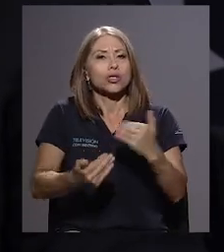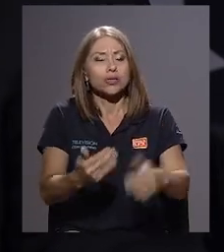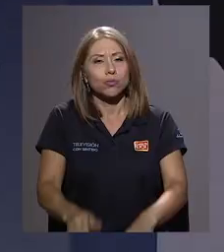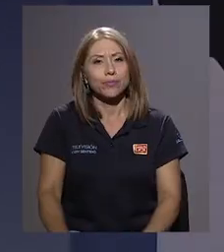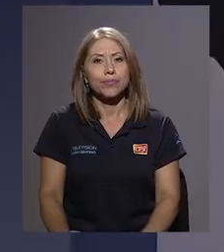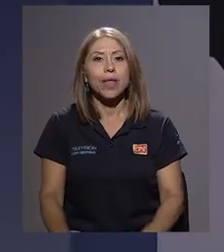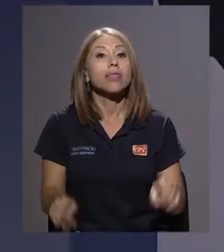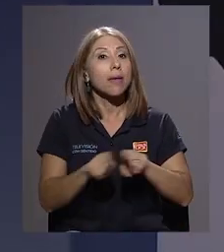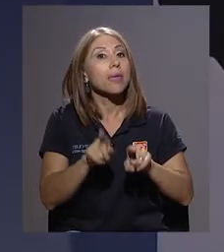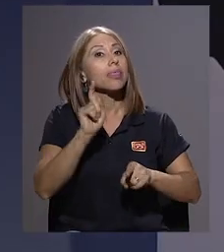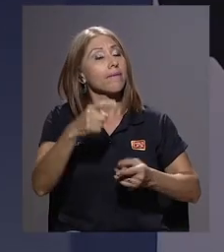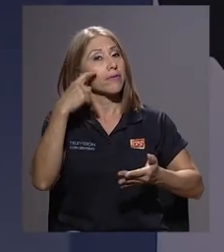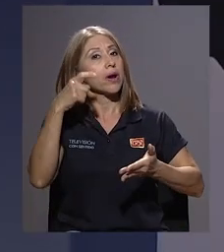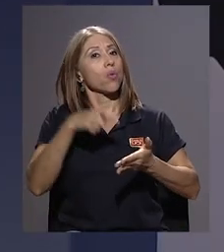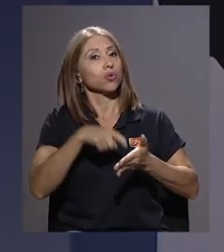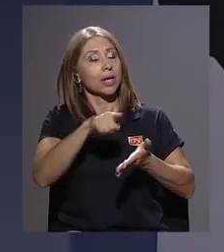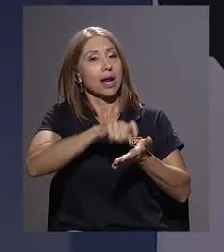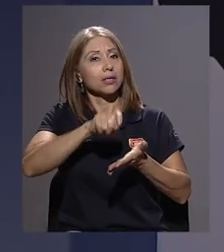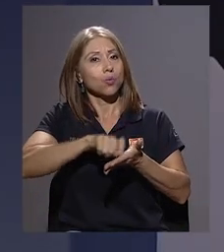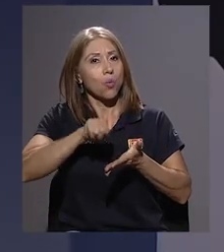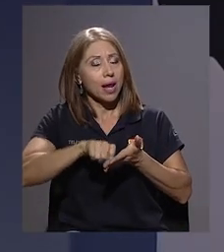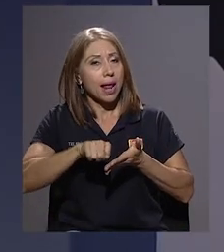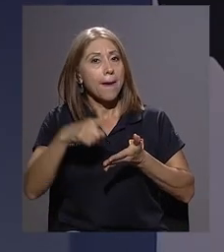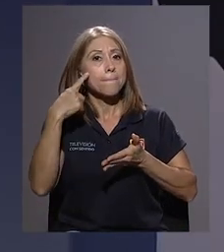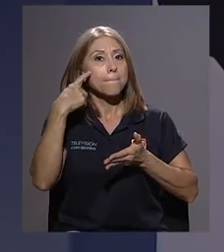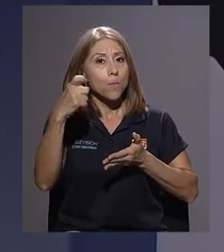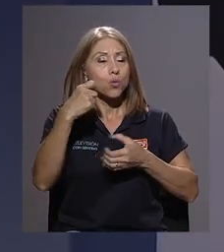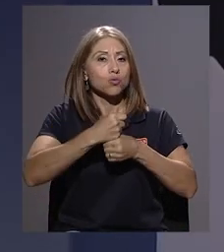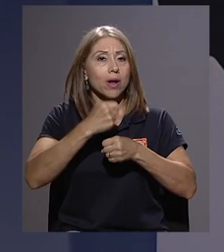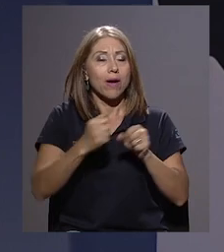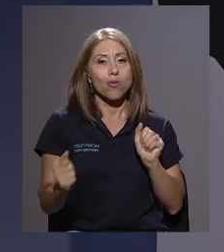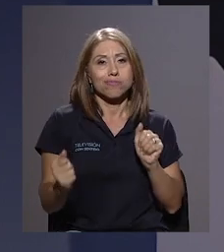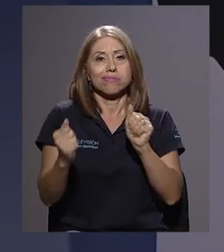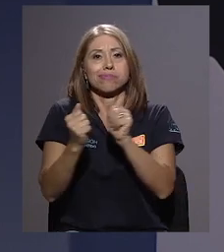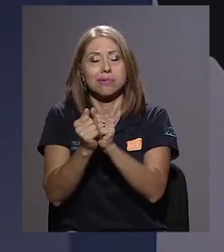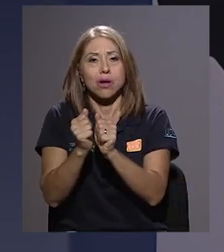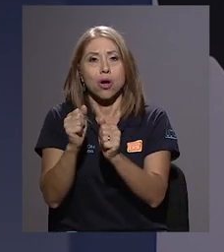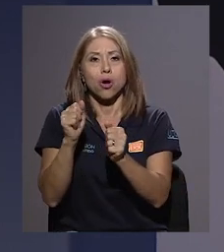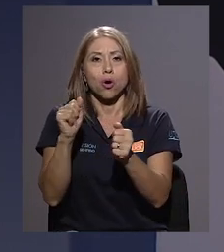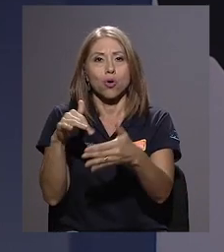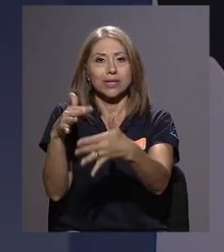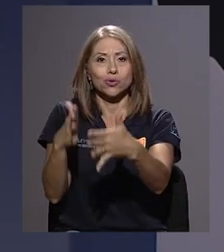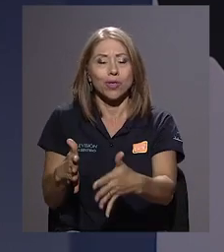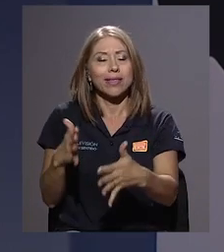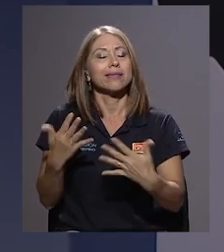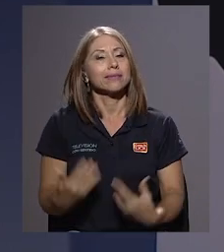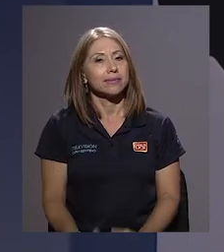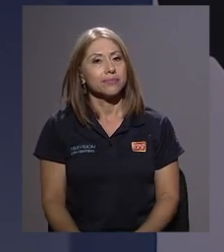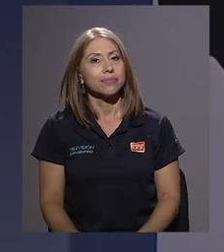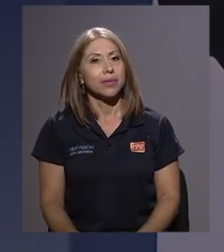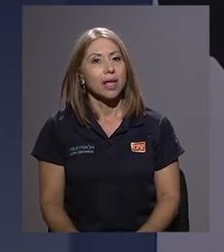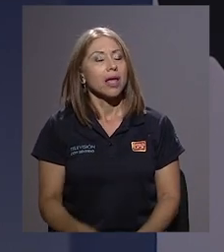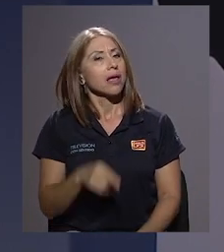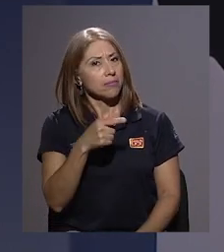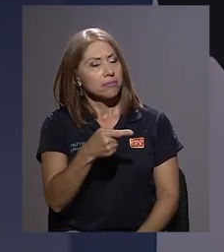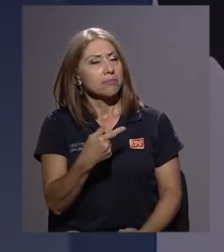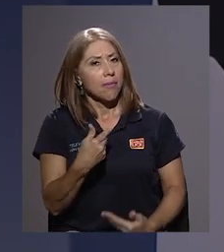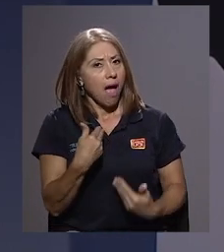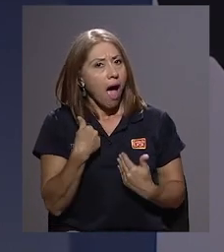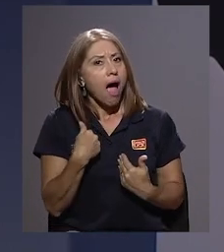proceso. Sí, yo diría que hay que reconocerle eso a la escuela, porque hay un trabajo encomunado con el sector estudiantil. Y don Roberto,